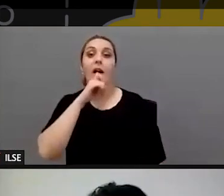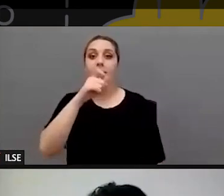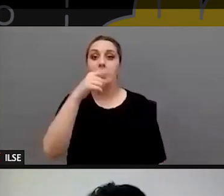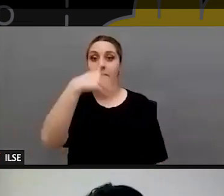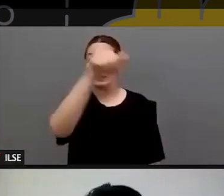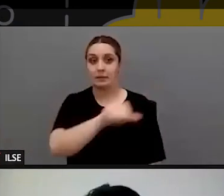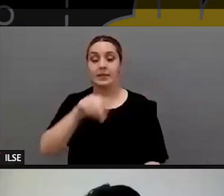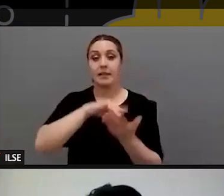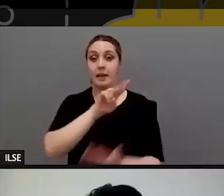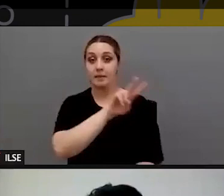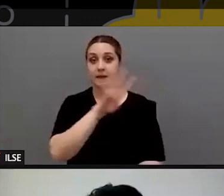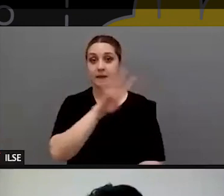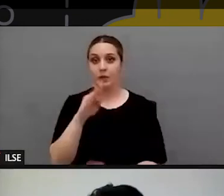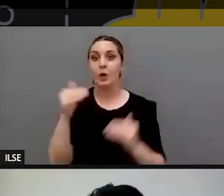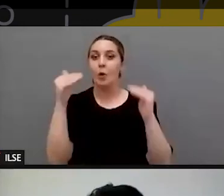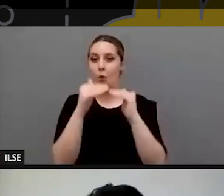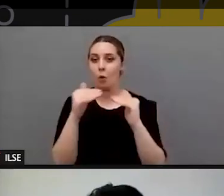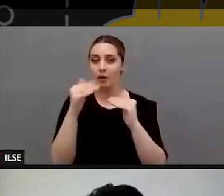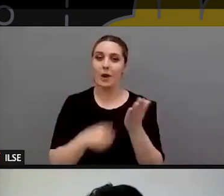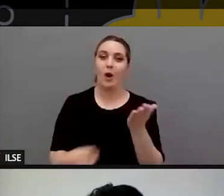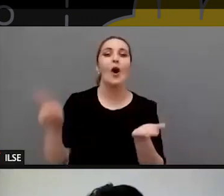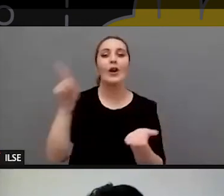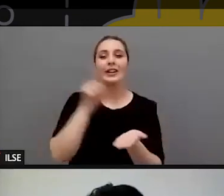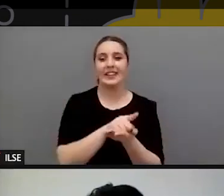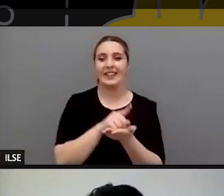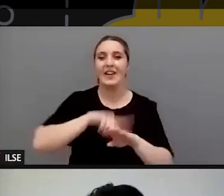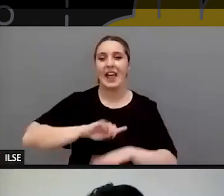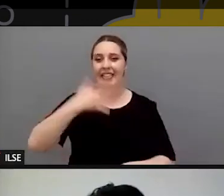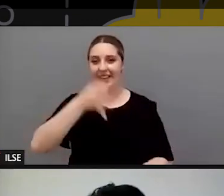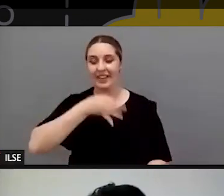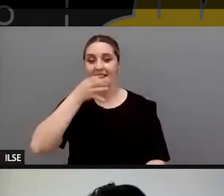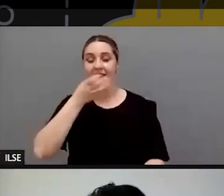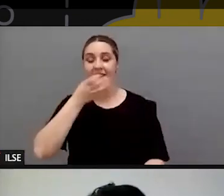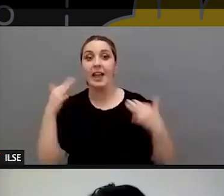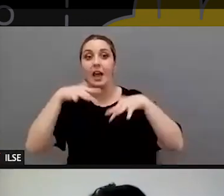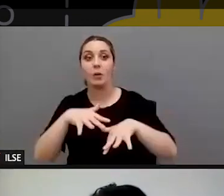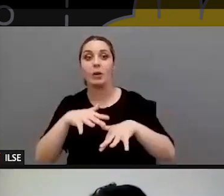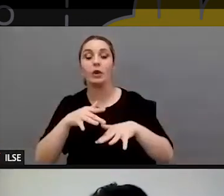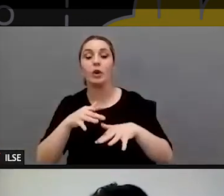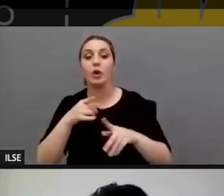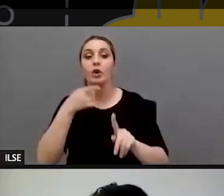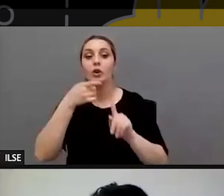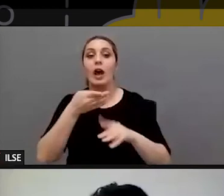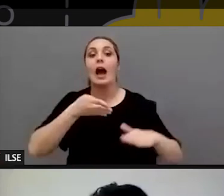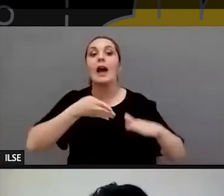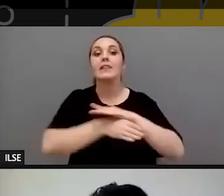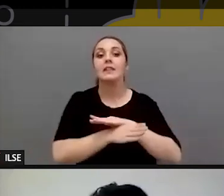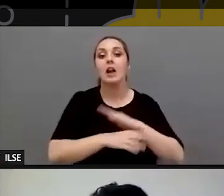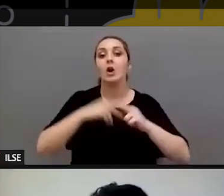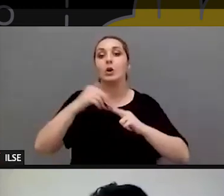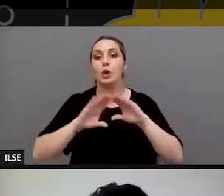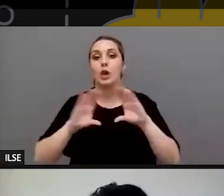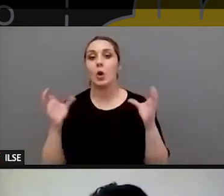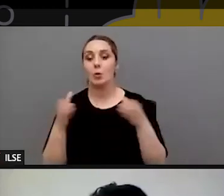el día 24 otra vez el jueves a las 5 de la tarde se realizará otro encuentro en este caso sería la accesibilidad que construye comunidad